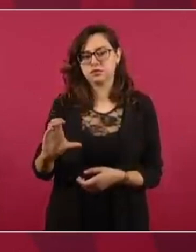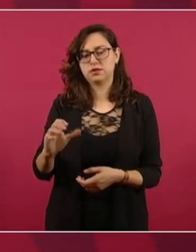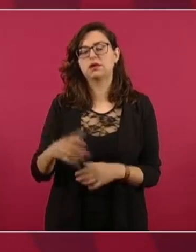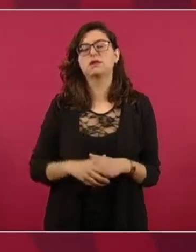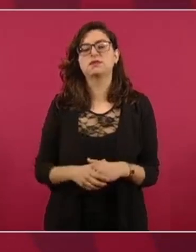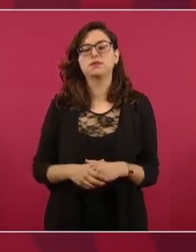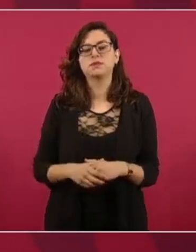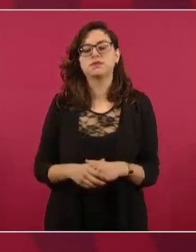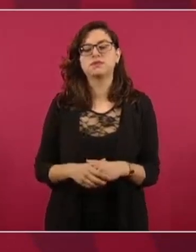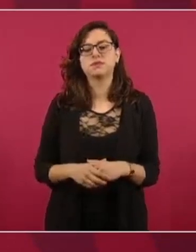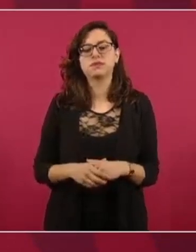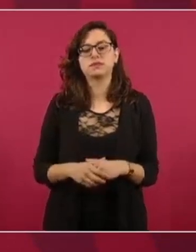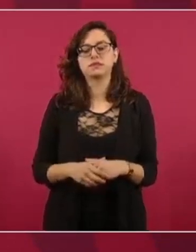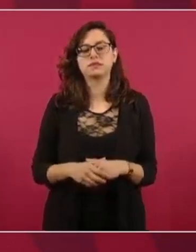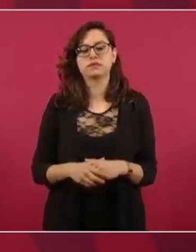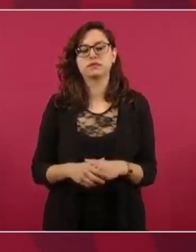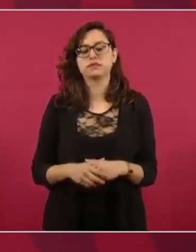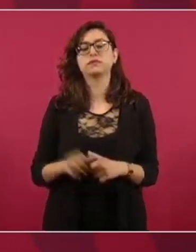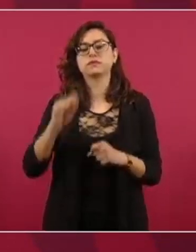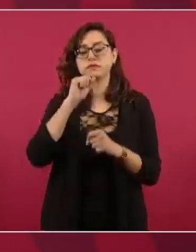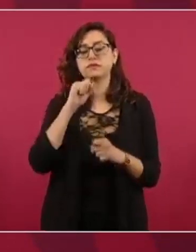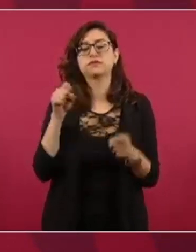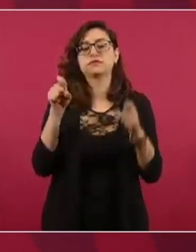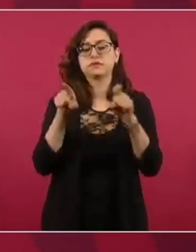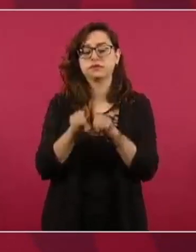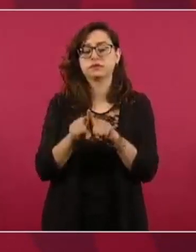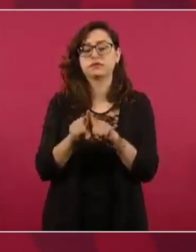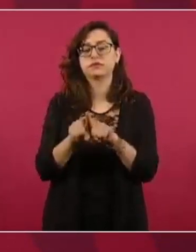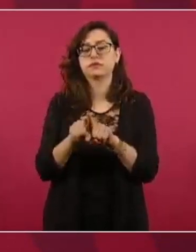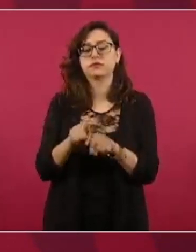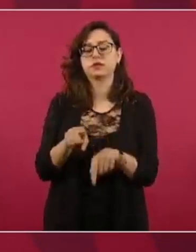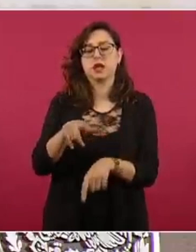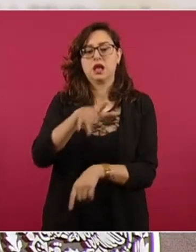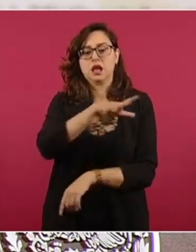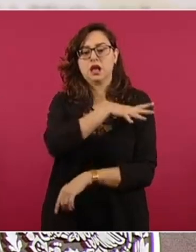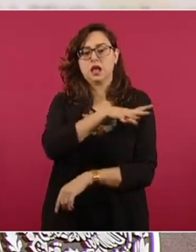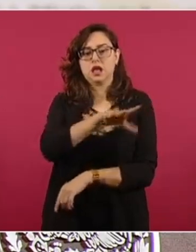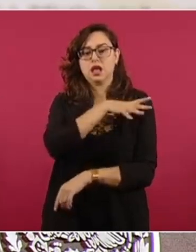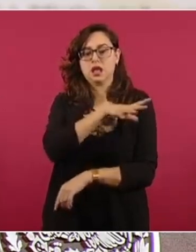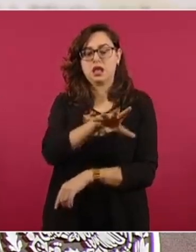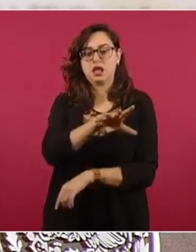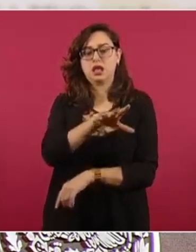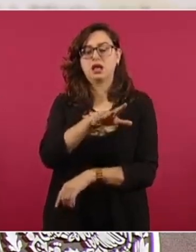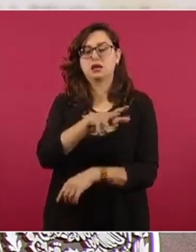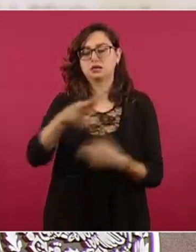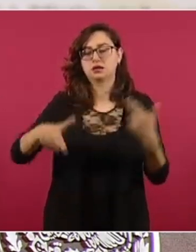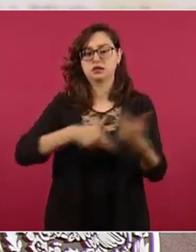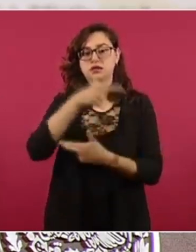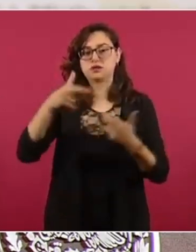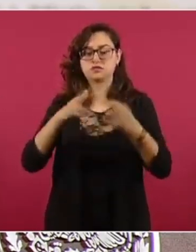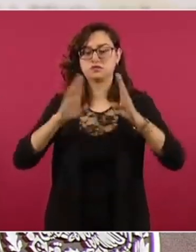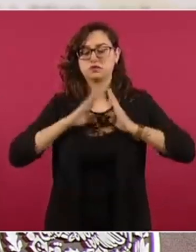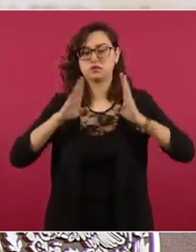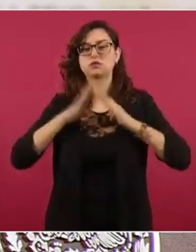Va también a intervenir el general encargado de la región militar.